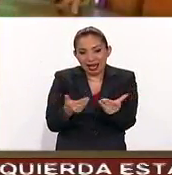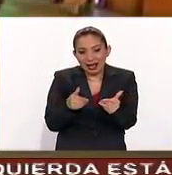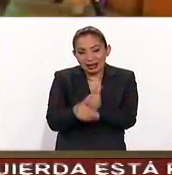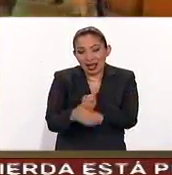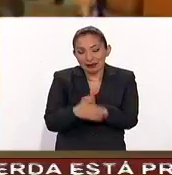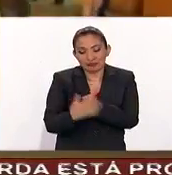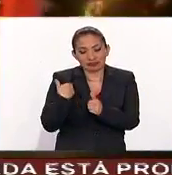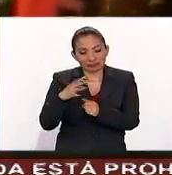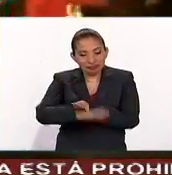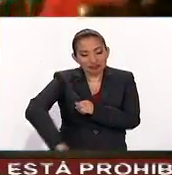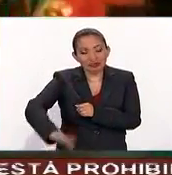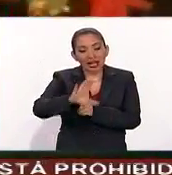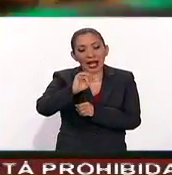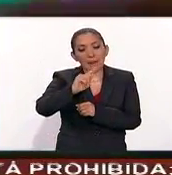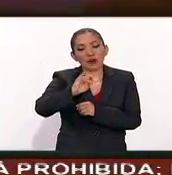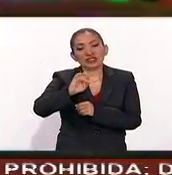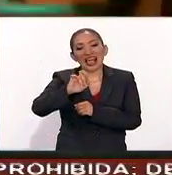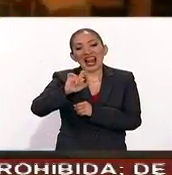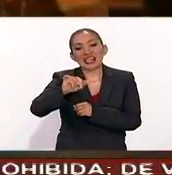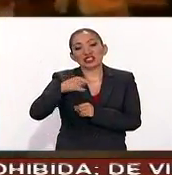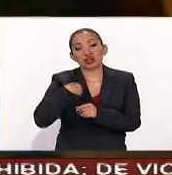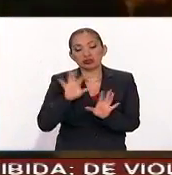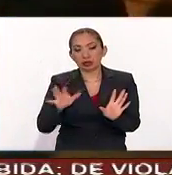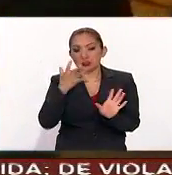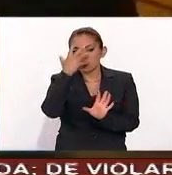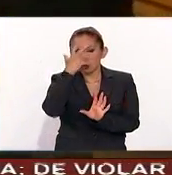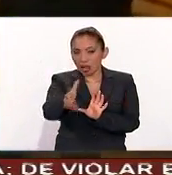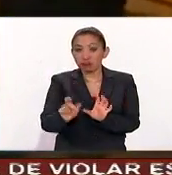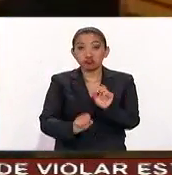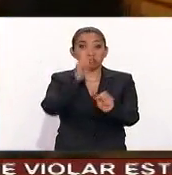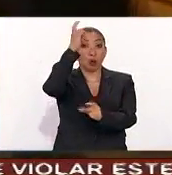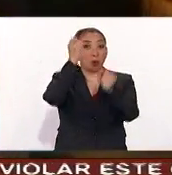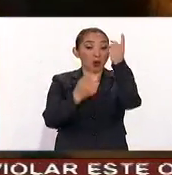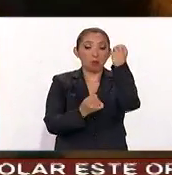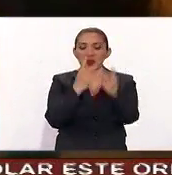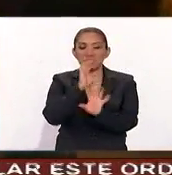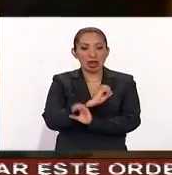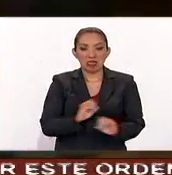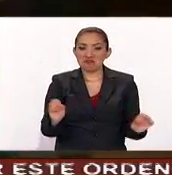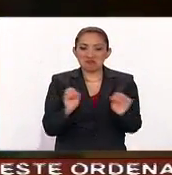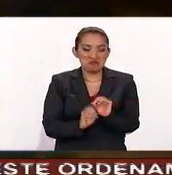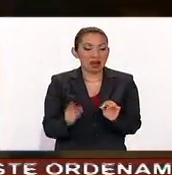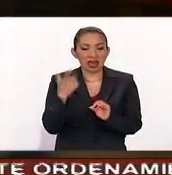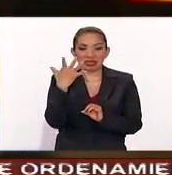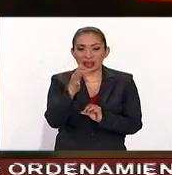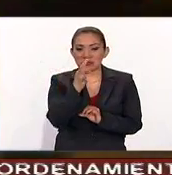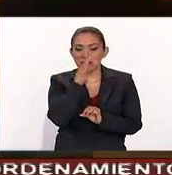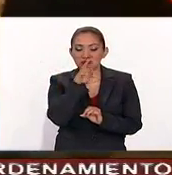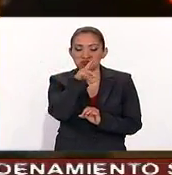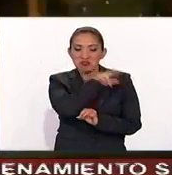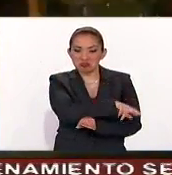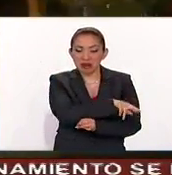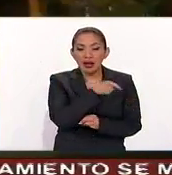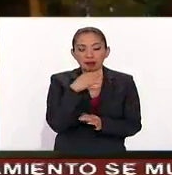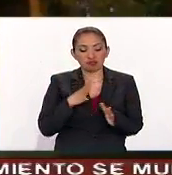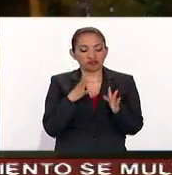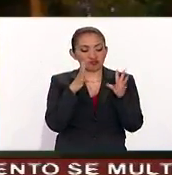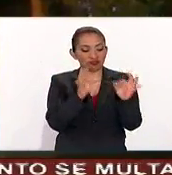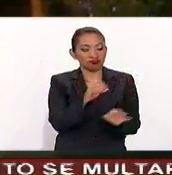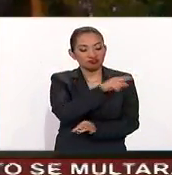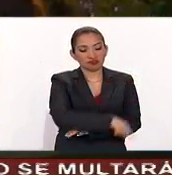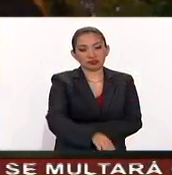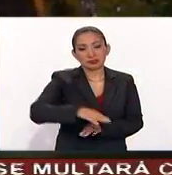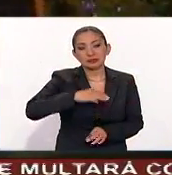emblemáticos Campos Elíseos será sobria, sin fuegos artificiales y va a durar diez minutos. Esto confirmó el